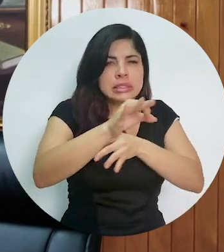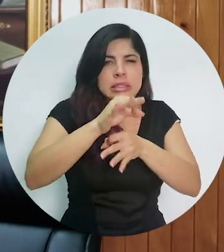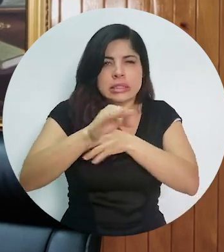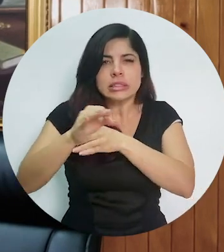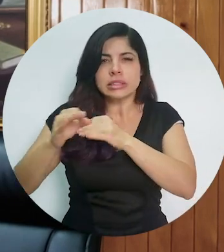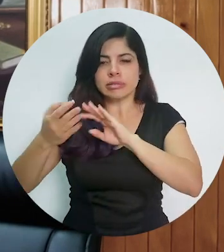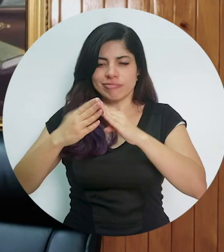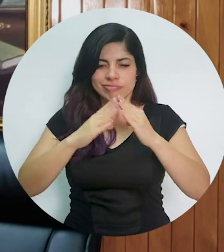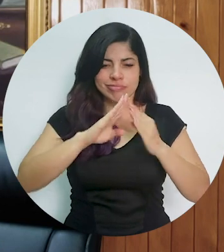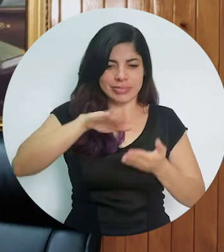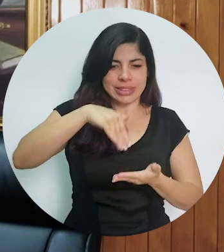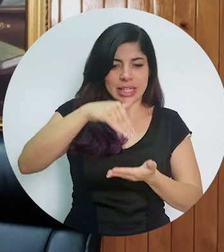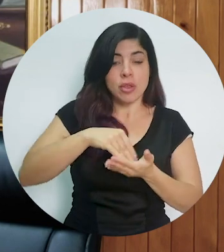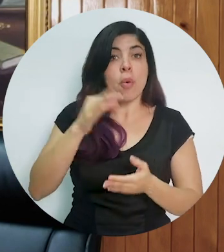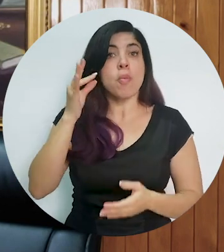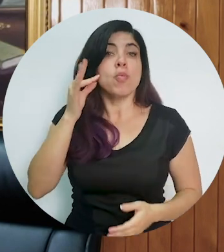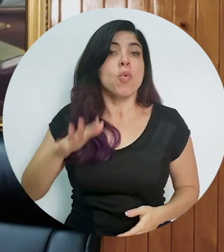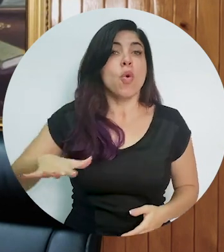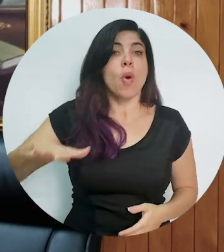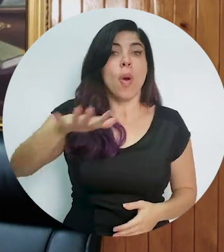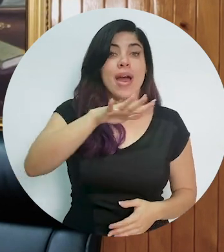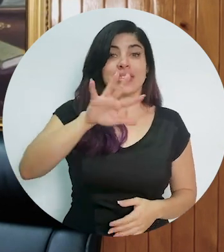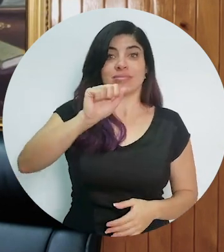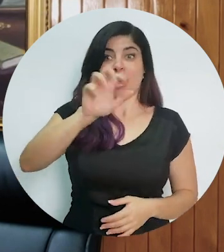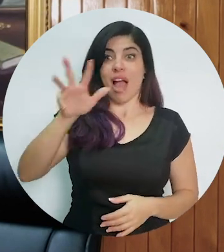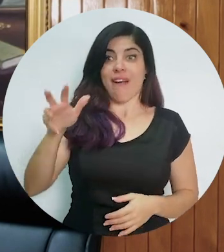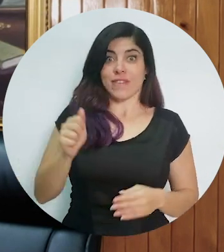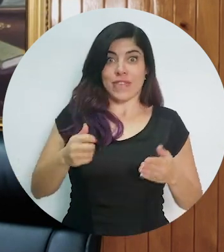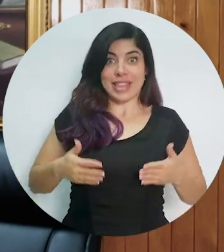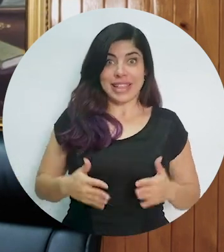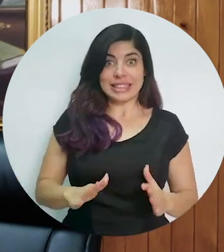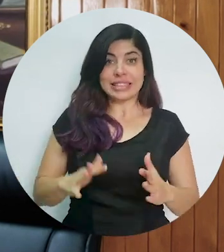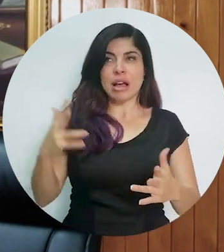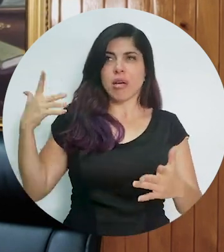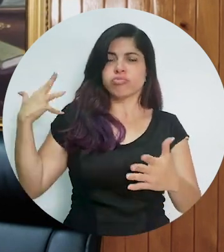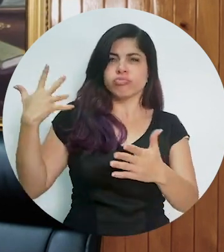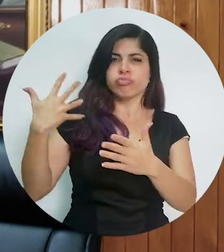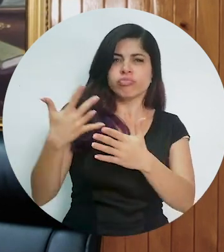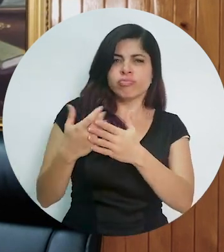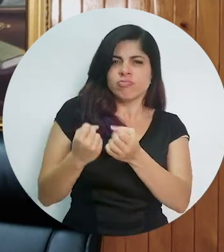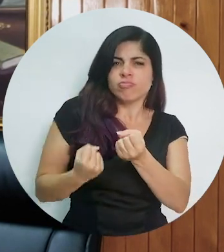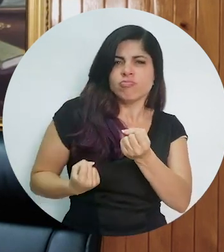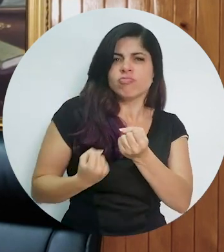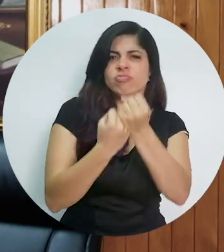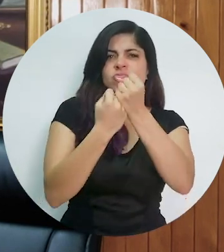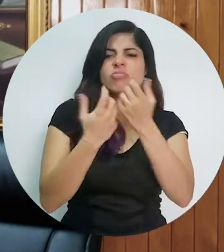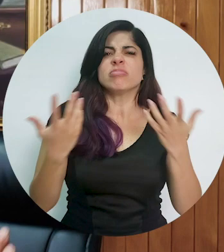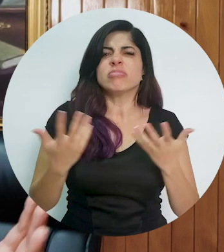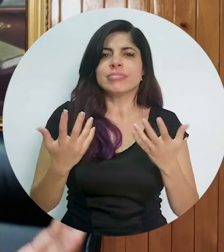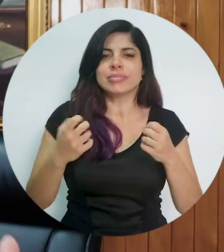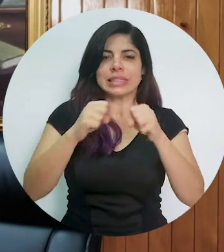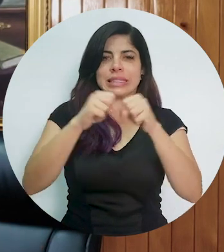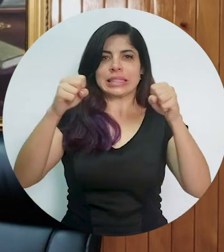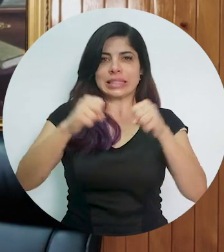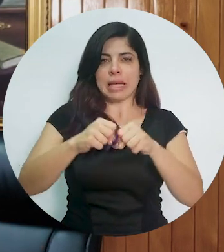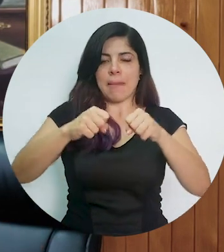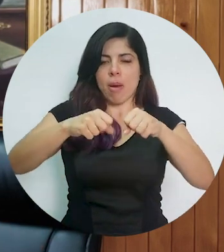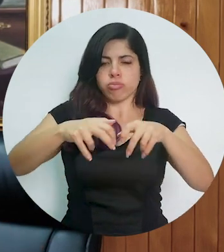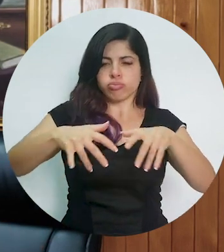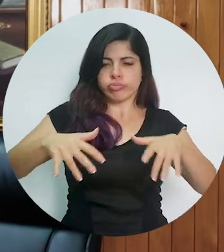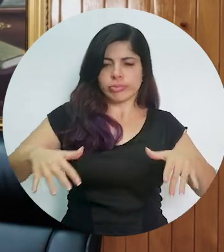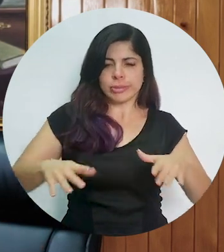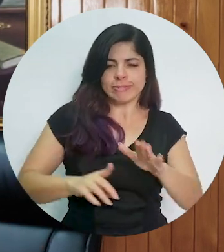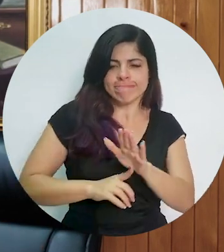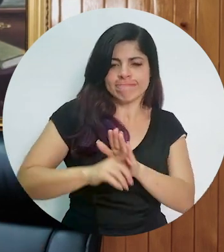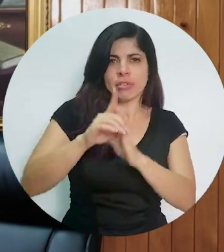urbano. Las mujeres afrodescendientes hemos contribuido de manera sistemática en la construcción de la